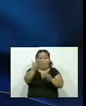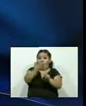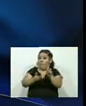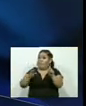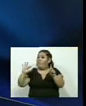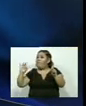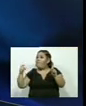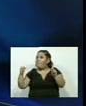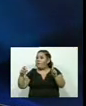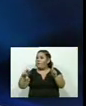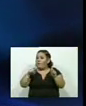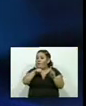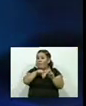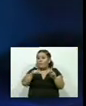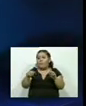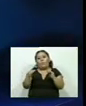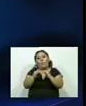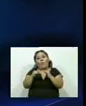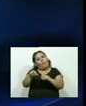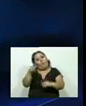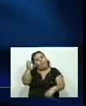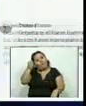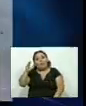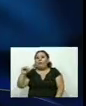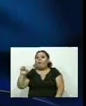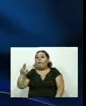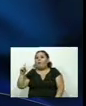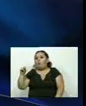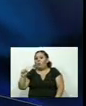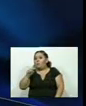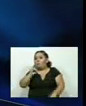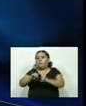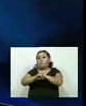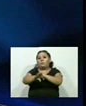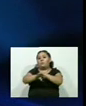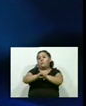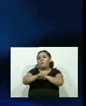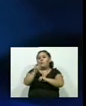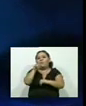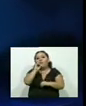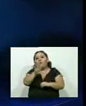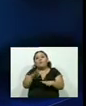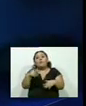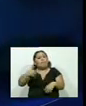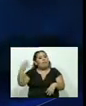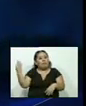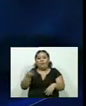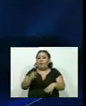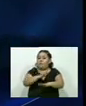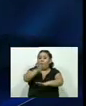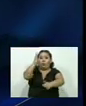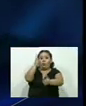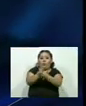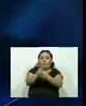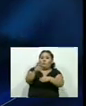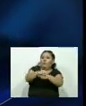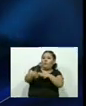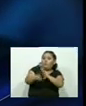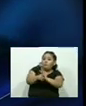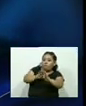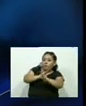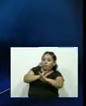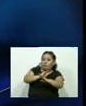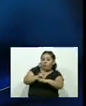Carlos Platero también compartió su opinión en nuestras redes sociales. Él escribió, deberían quitarle el fuero constitucional